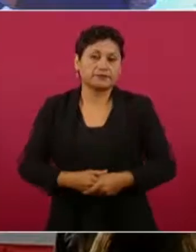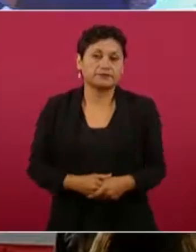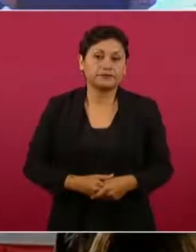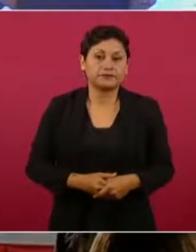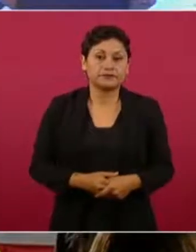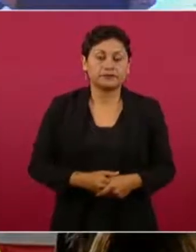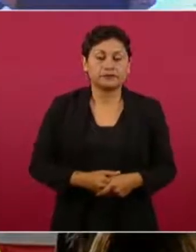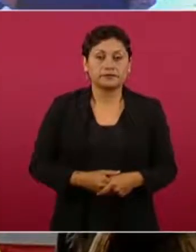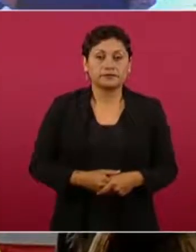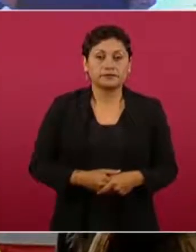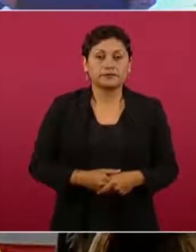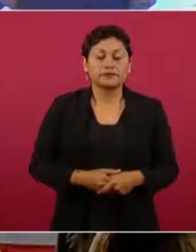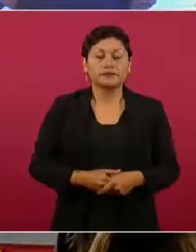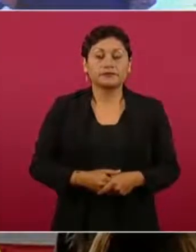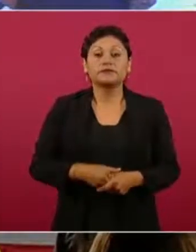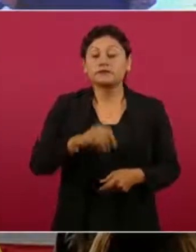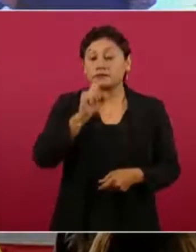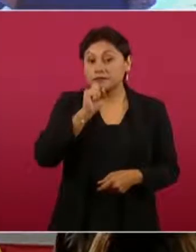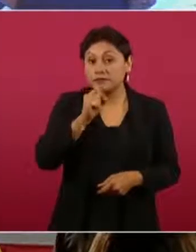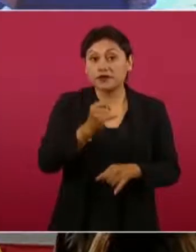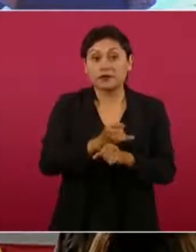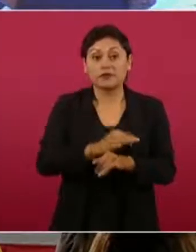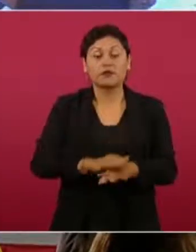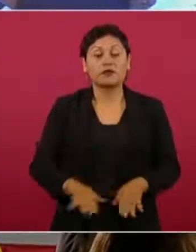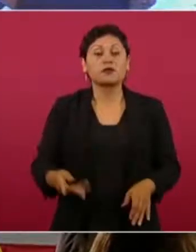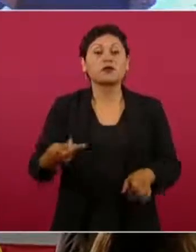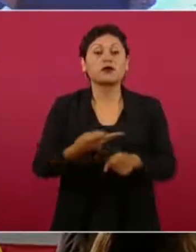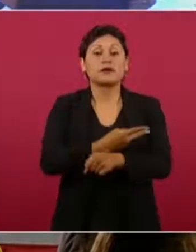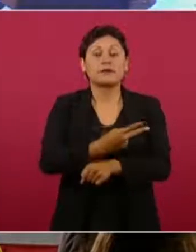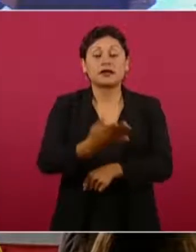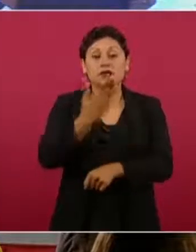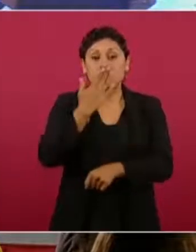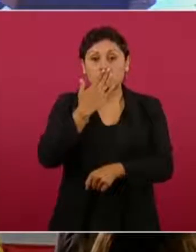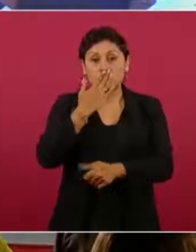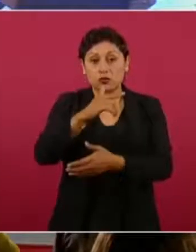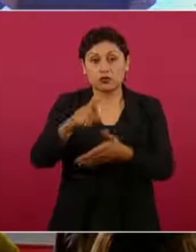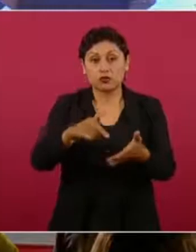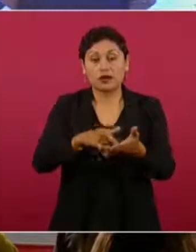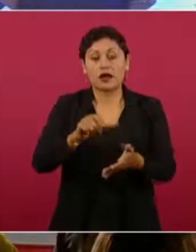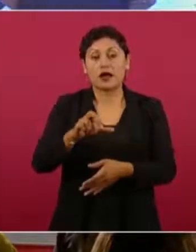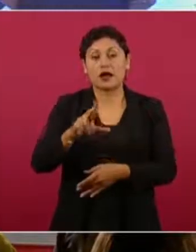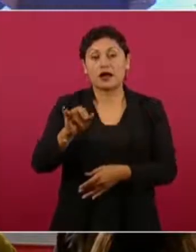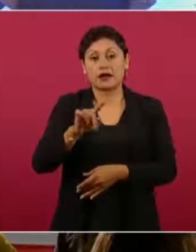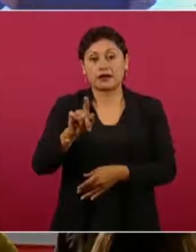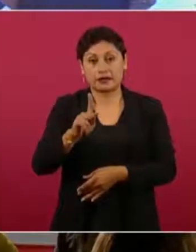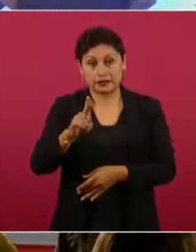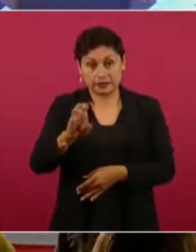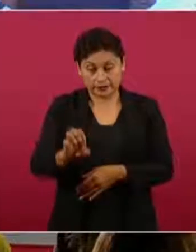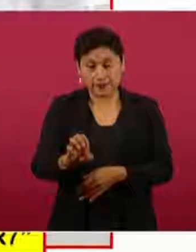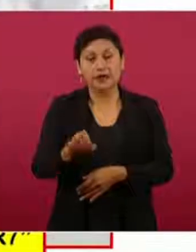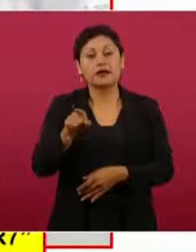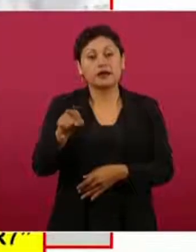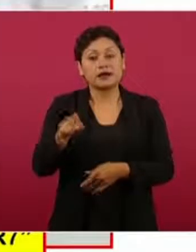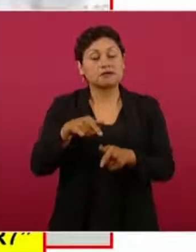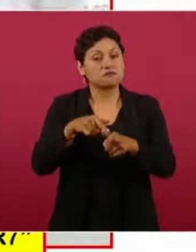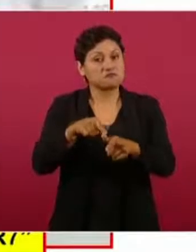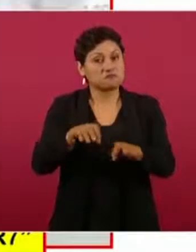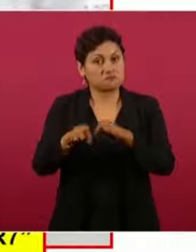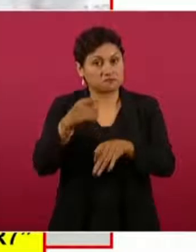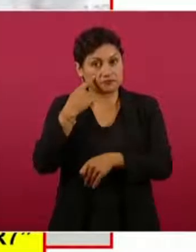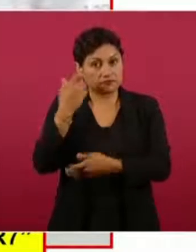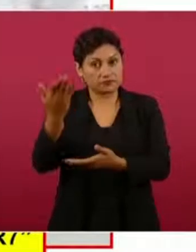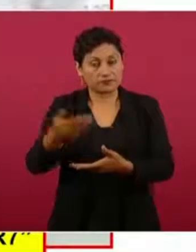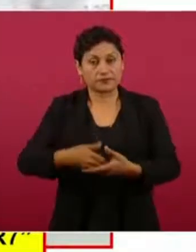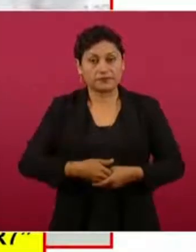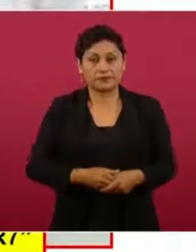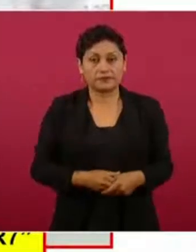Informar también con relación al caso Bavispe Sonora, que se continúa con estos trabajos, que ha dado una